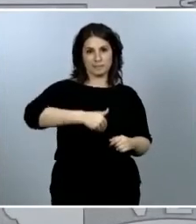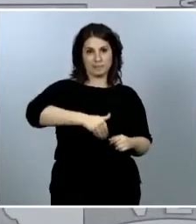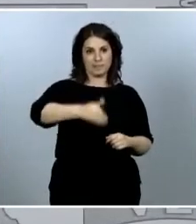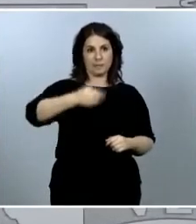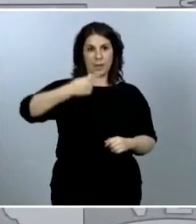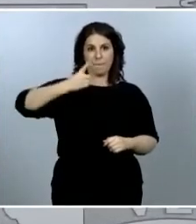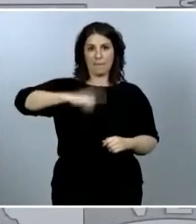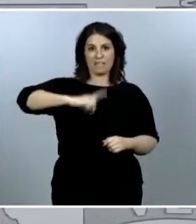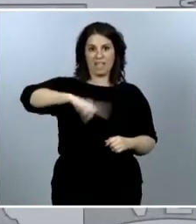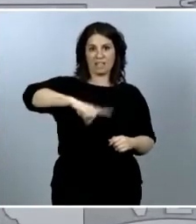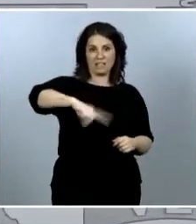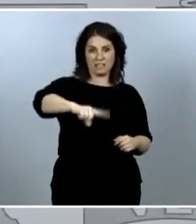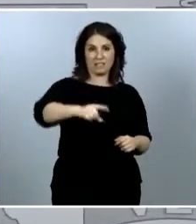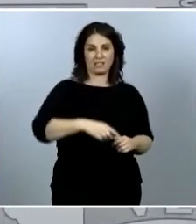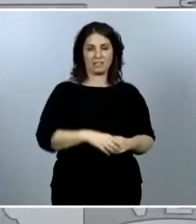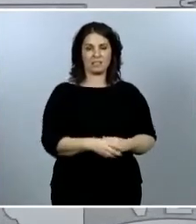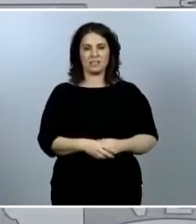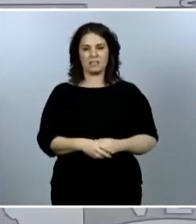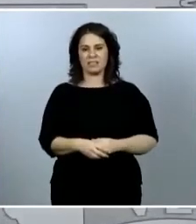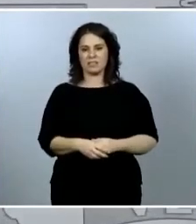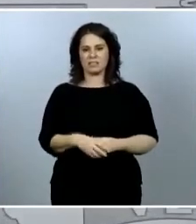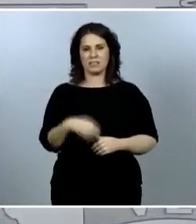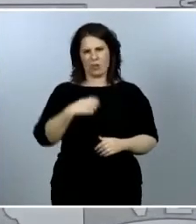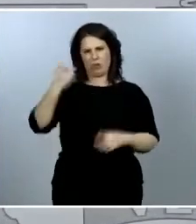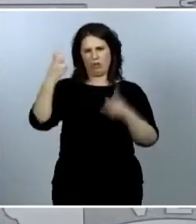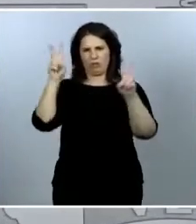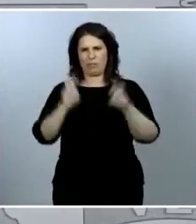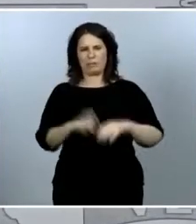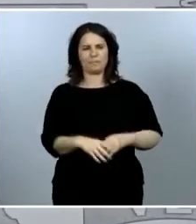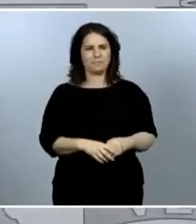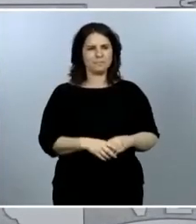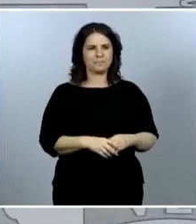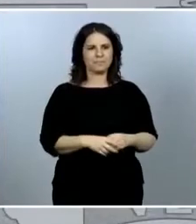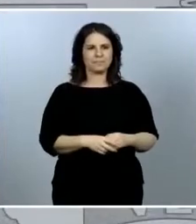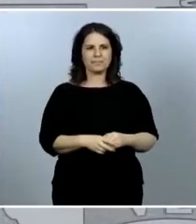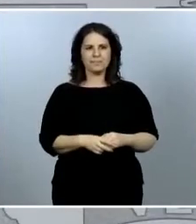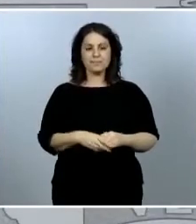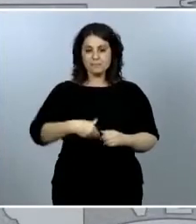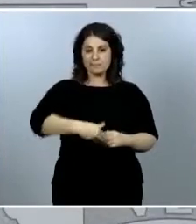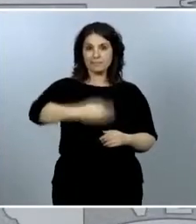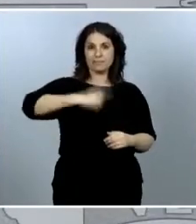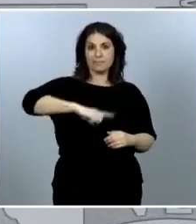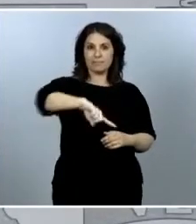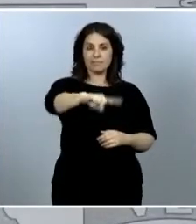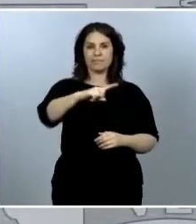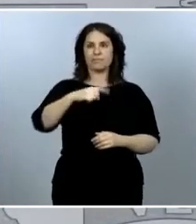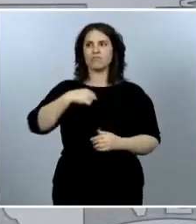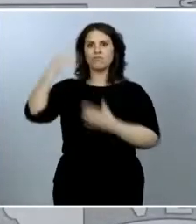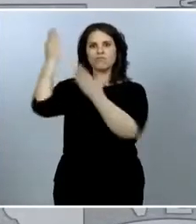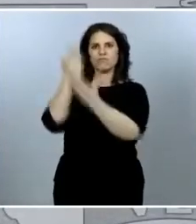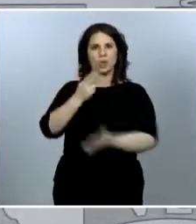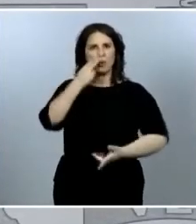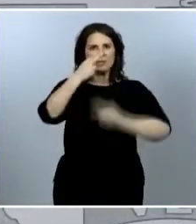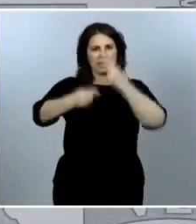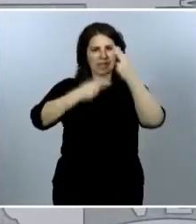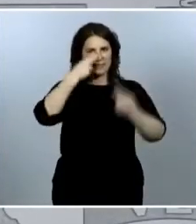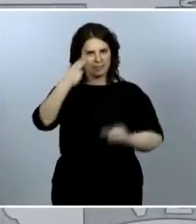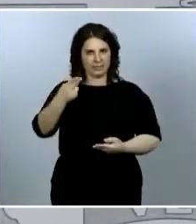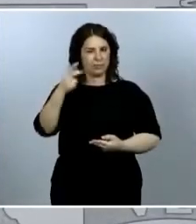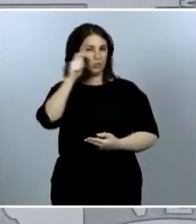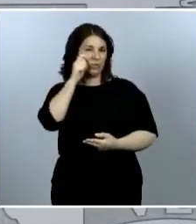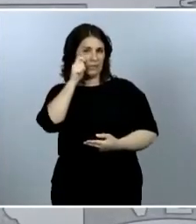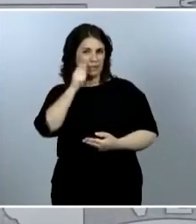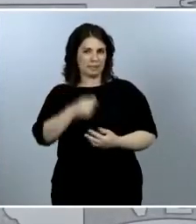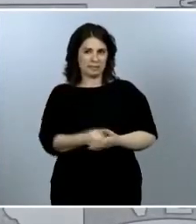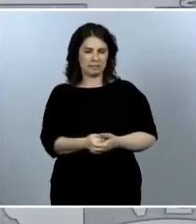cambiando de tercio, vamos a recibir a miles y miles de visitantes. Los vamos a recibir de nuevo. Posiblemente